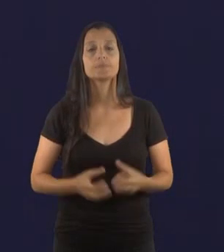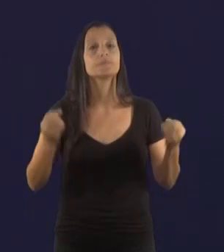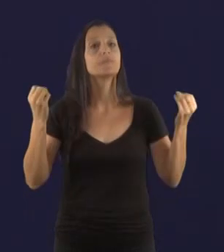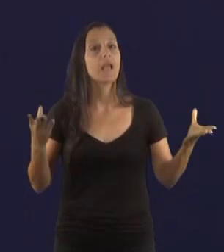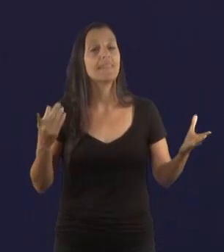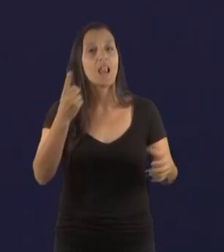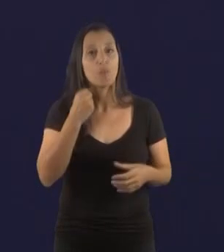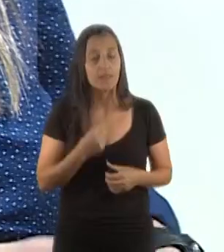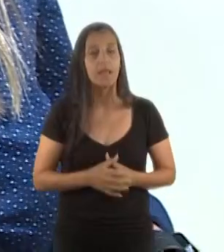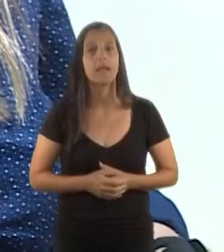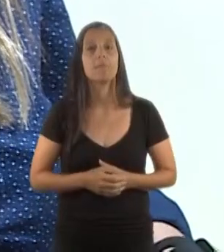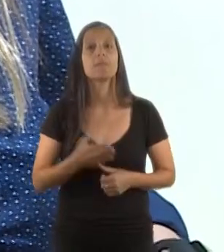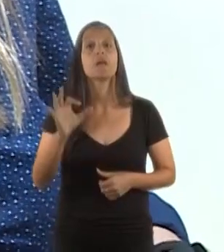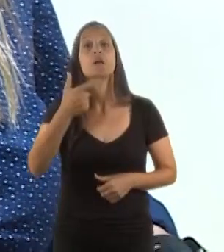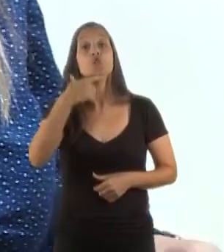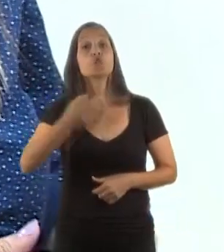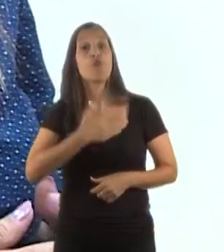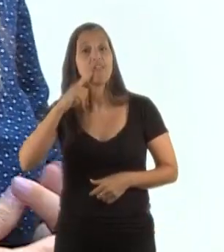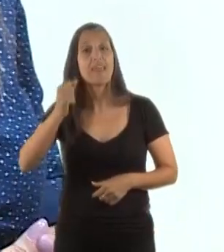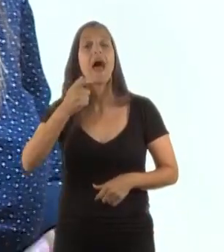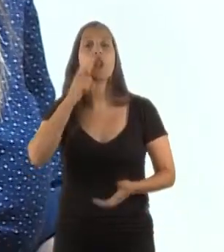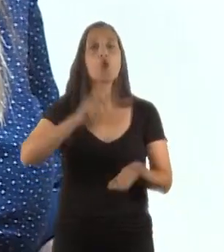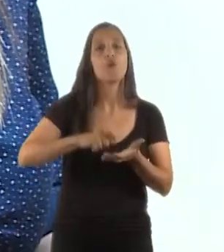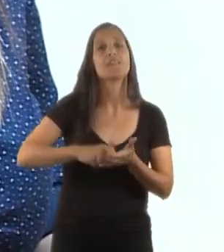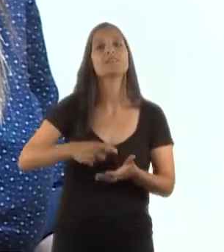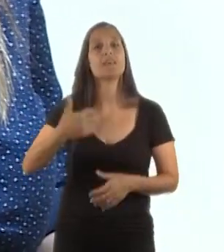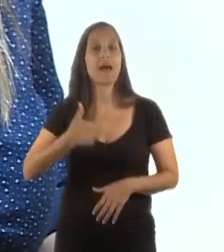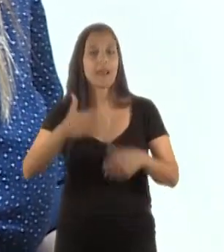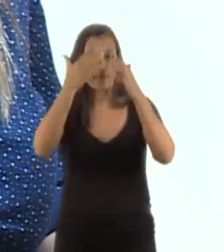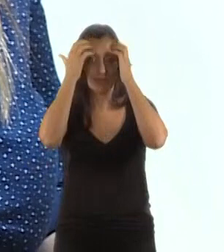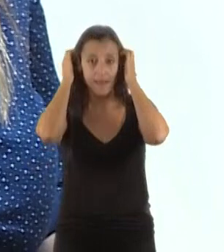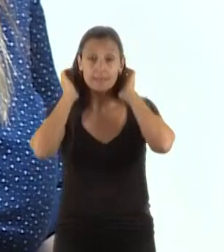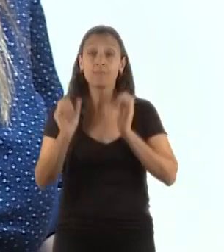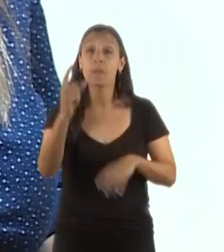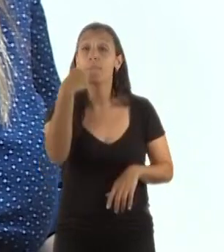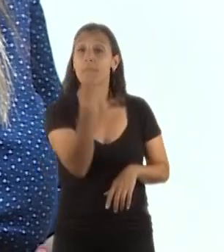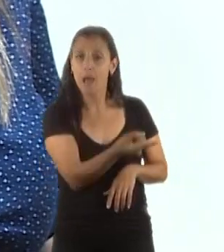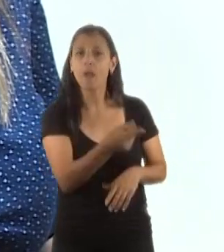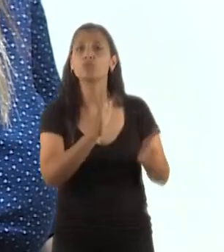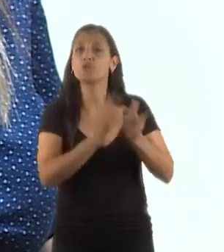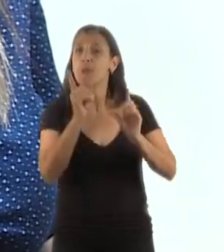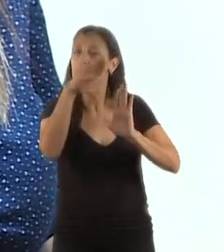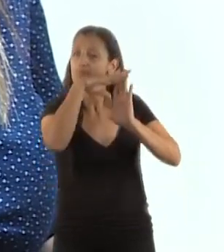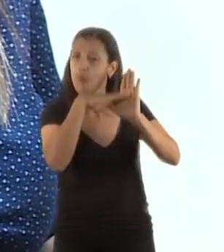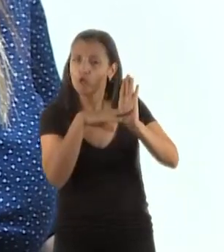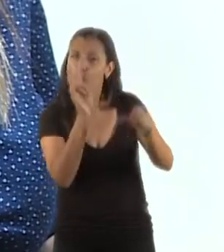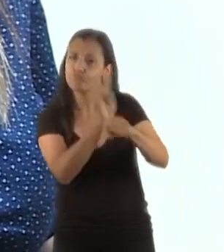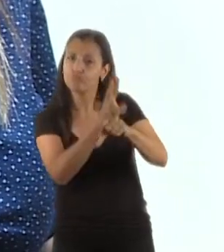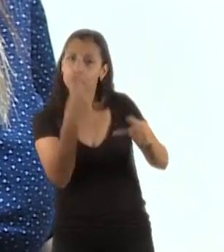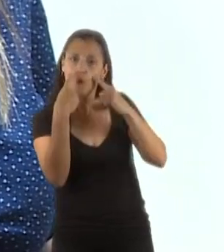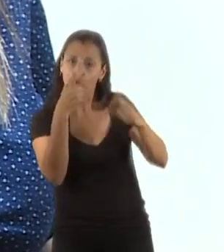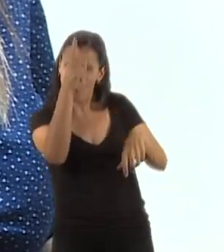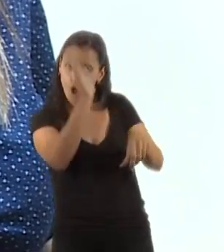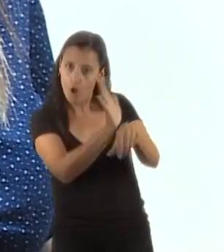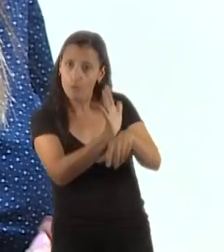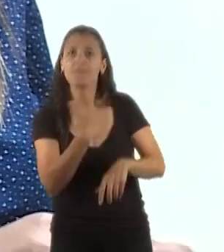vocero? ¿Cómo estás? Sofía Rojas para Noticias Argentinas. La primera pregunta es relativa al protocolo de seguridad del que recién hizo mención.